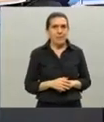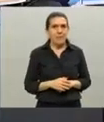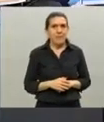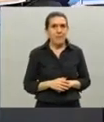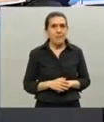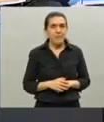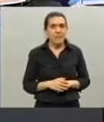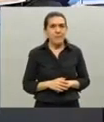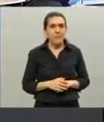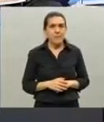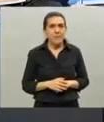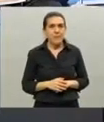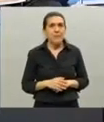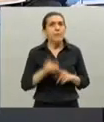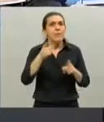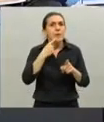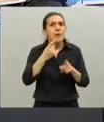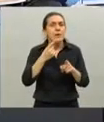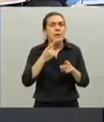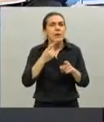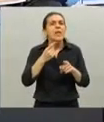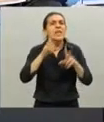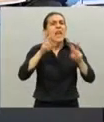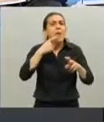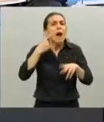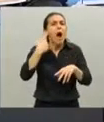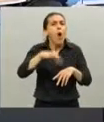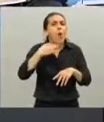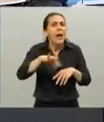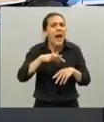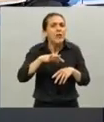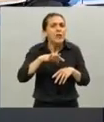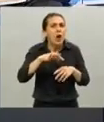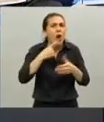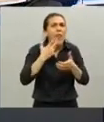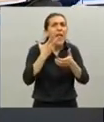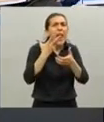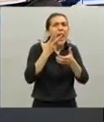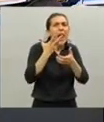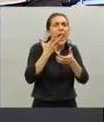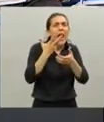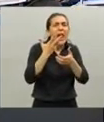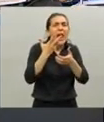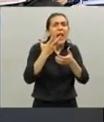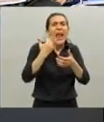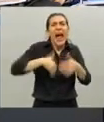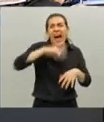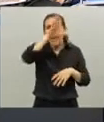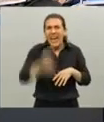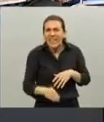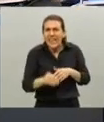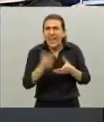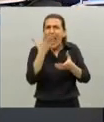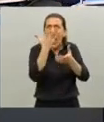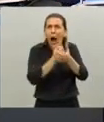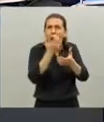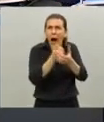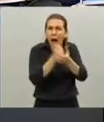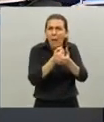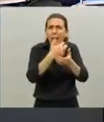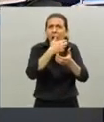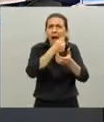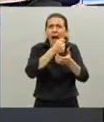sobre la aplicación cuidar la obligatoriedad de usar a nivel nacional la aplicación cuidar